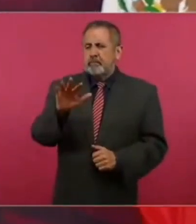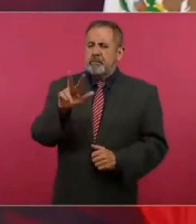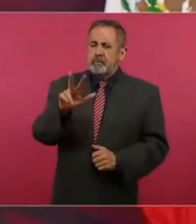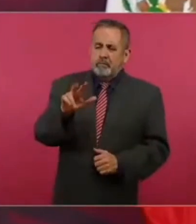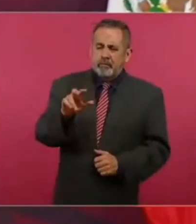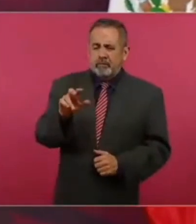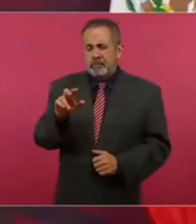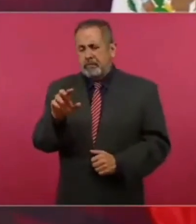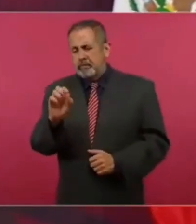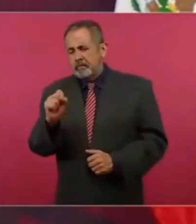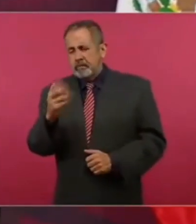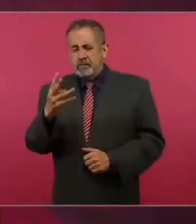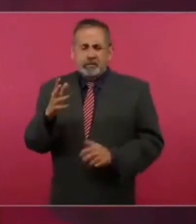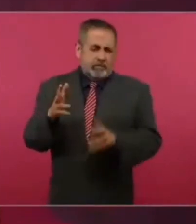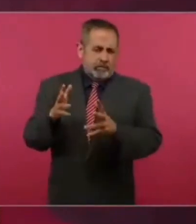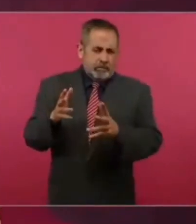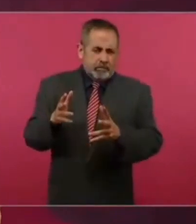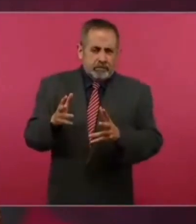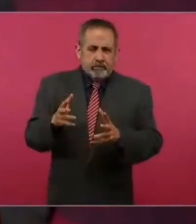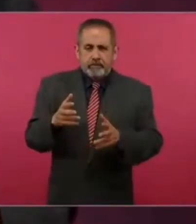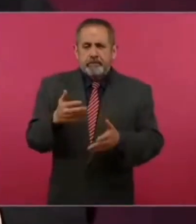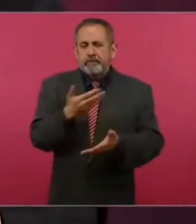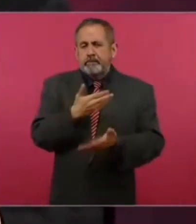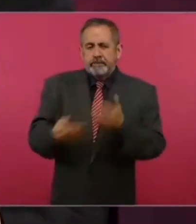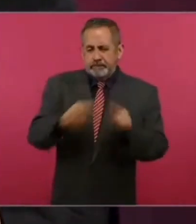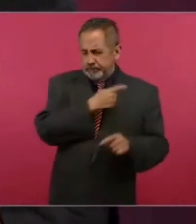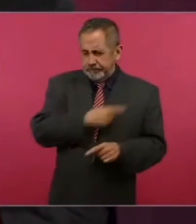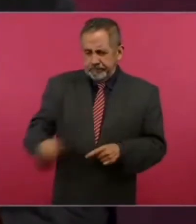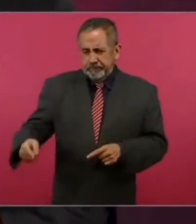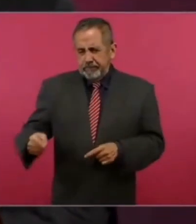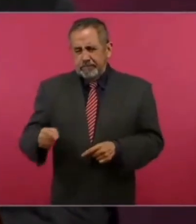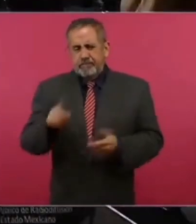64. Entonces, ¿a la fecha cuánto tiene?